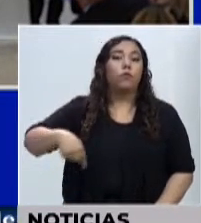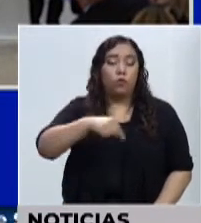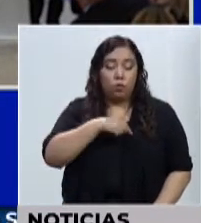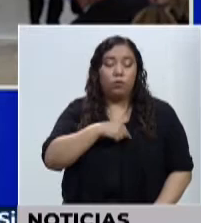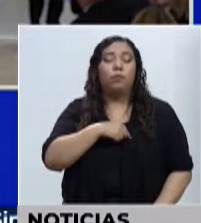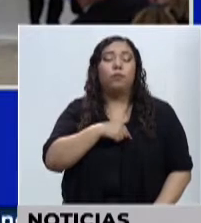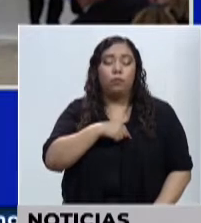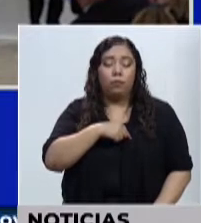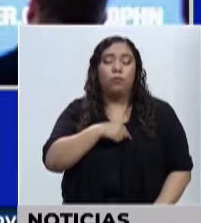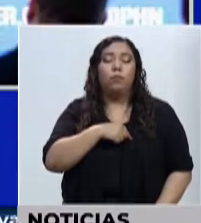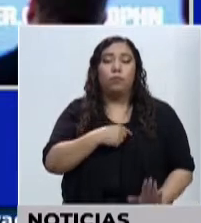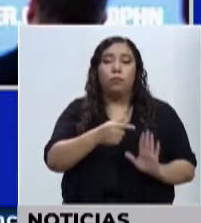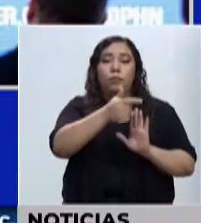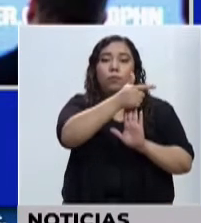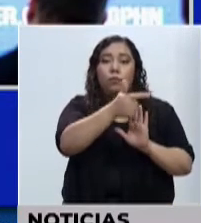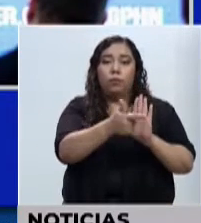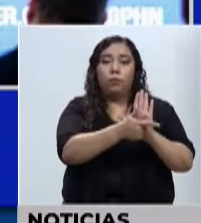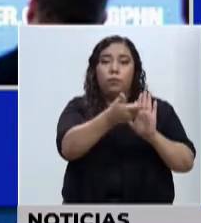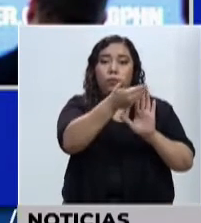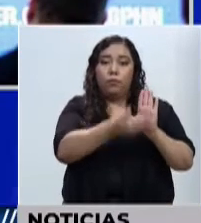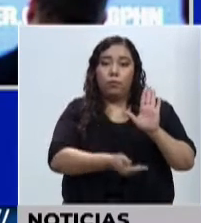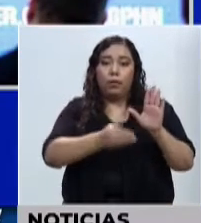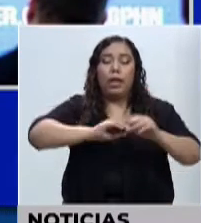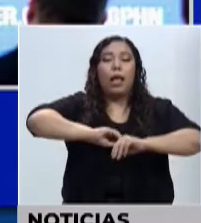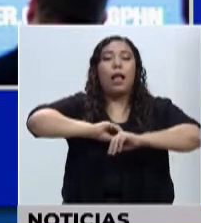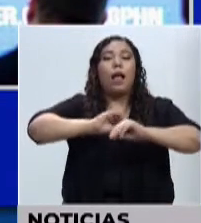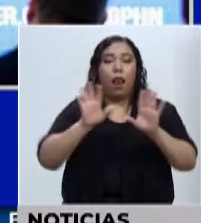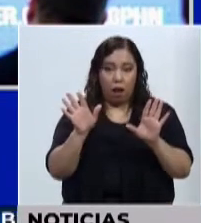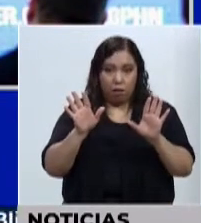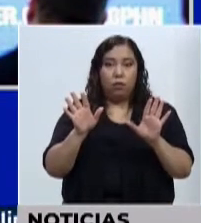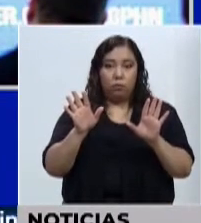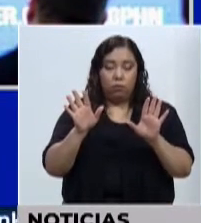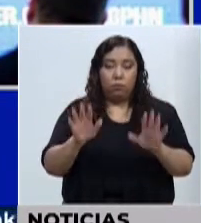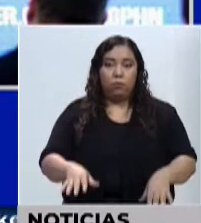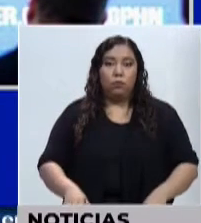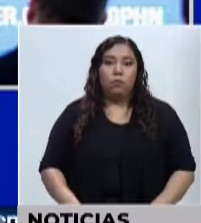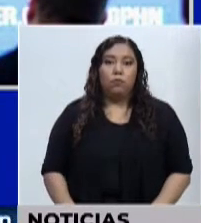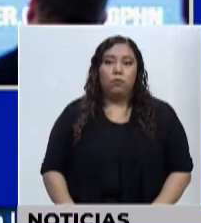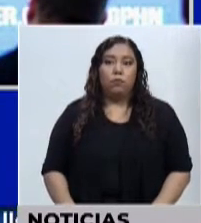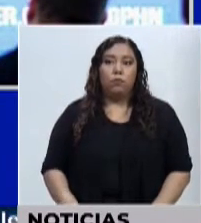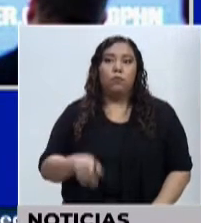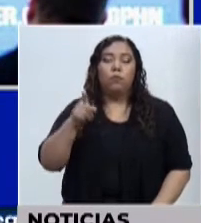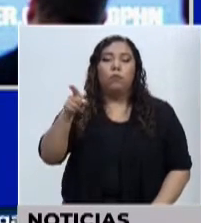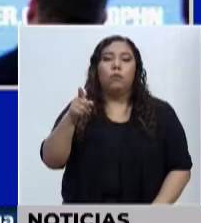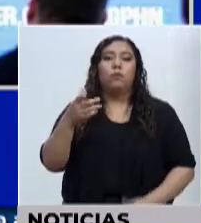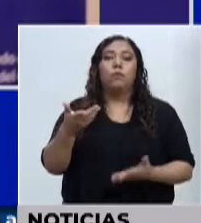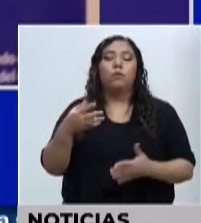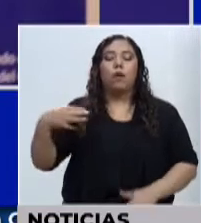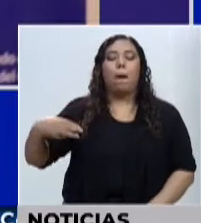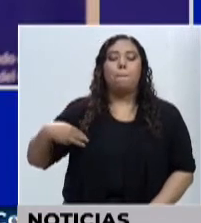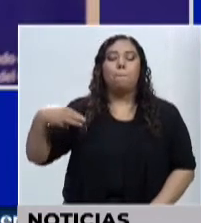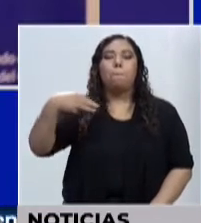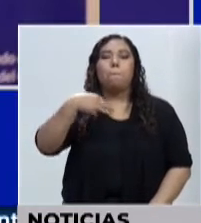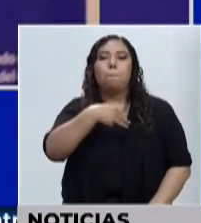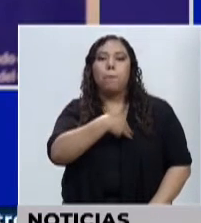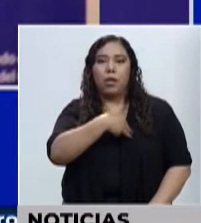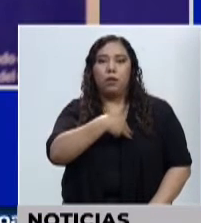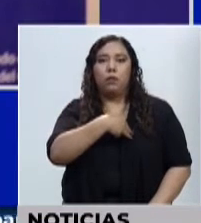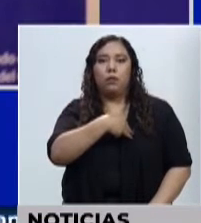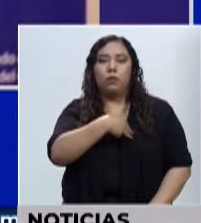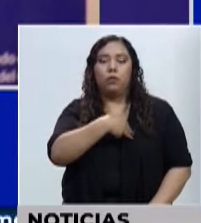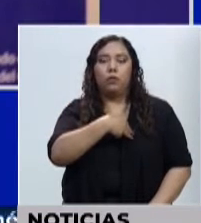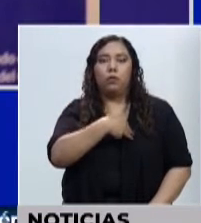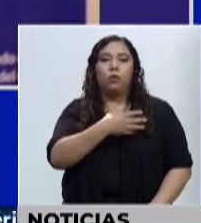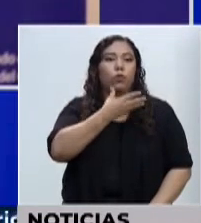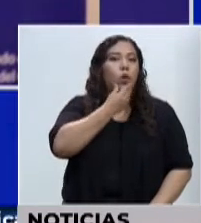mandato bien claro de que debemos apoyar la implementación de la gestión para resultados en el gobierno. O tenemos que acompañar